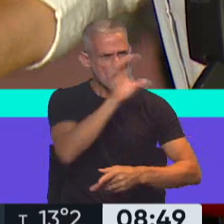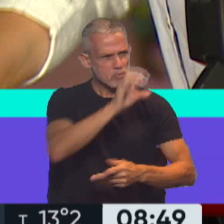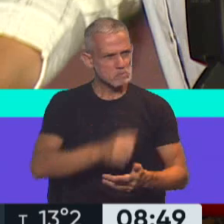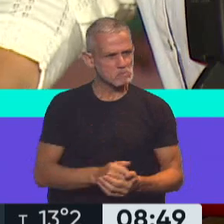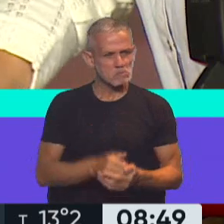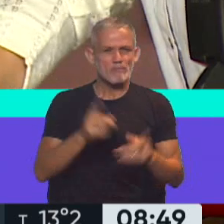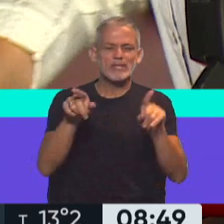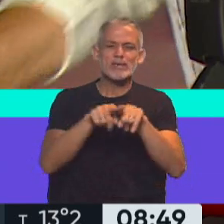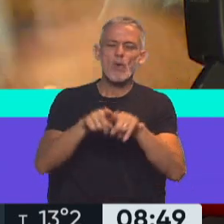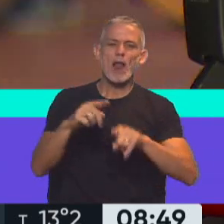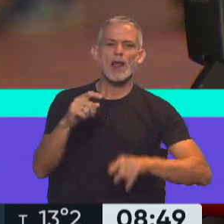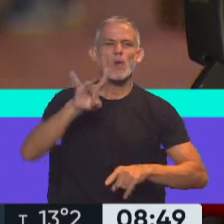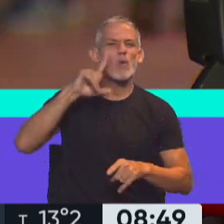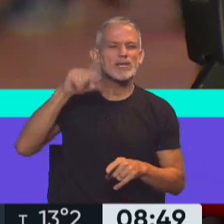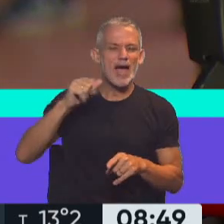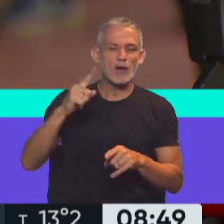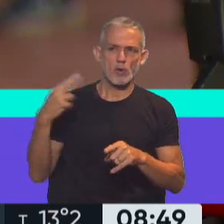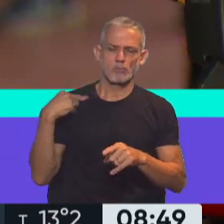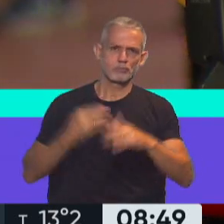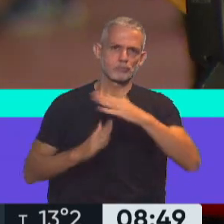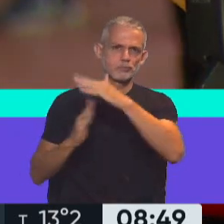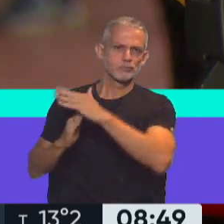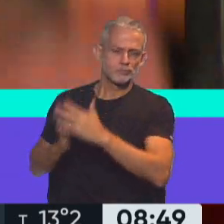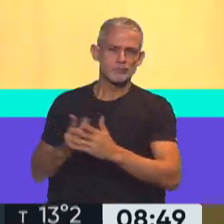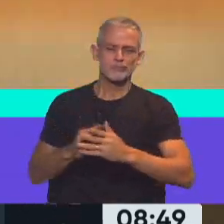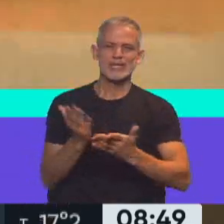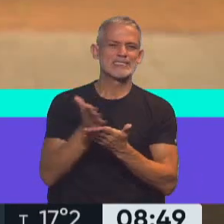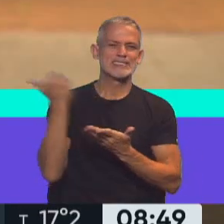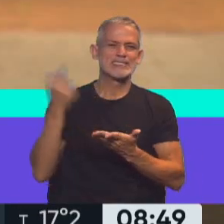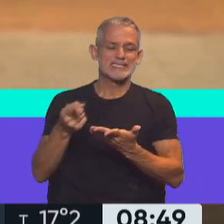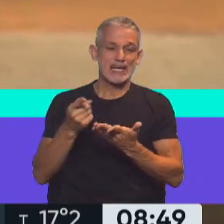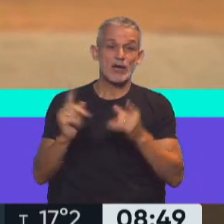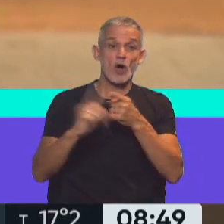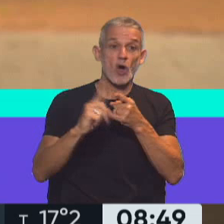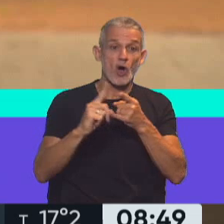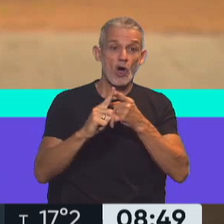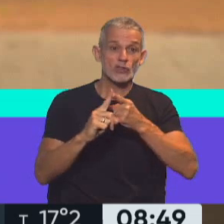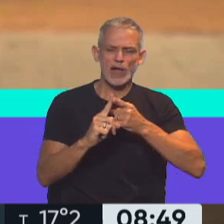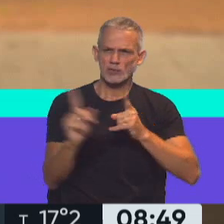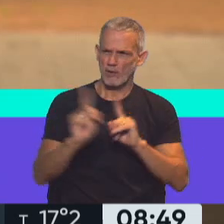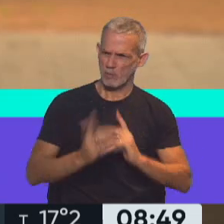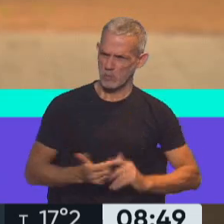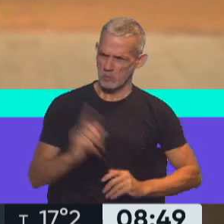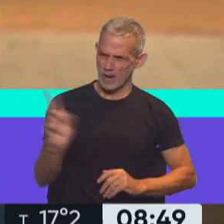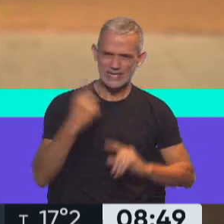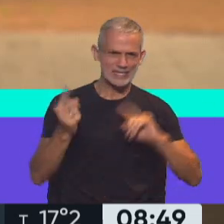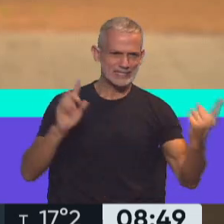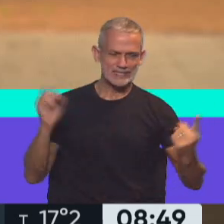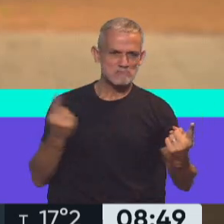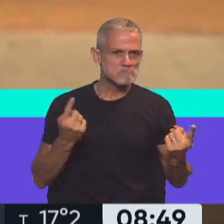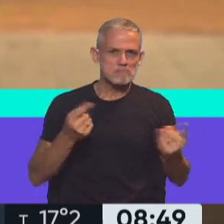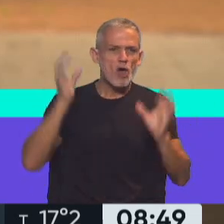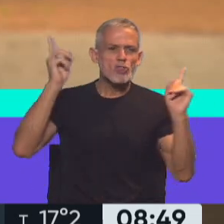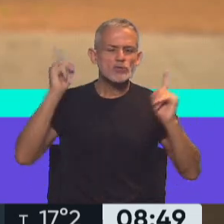igual que la Unión Industrial Argentina y las grandes patronales, de eliminar casi la figura de contacto estrecho. Ya no se va a aislar a ningún niño, niña o